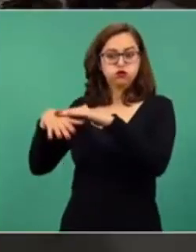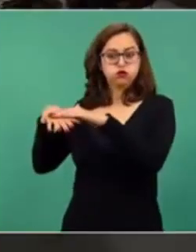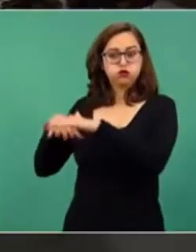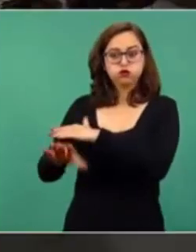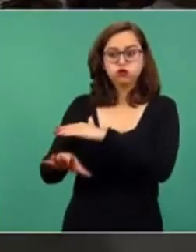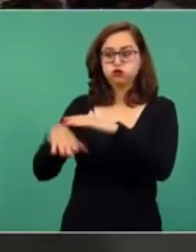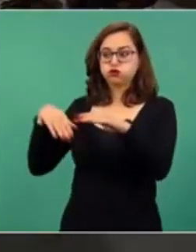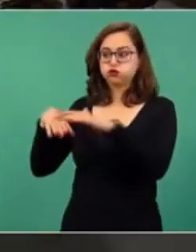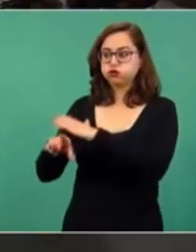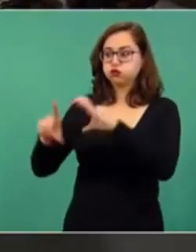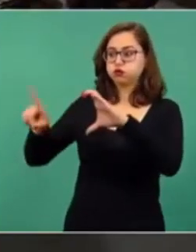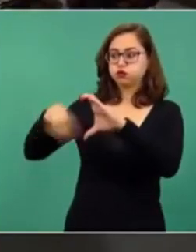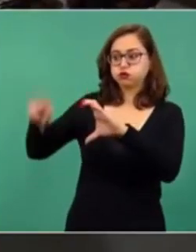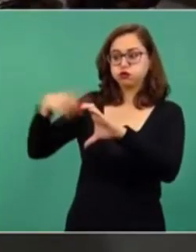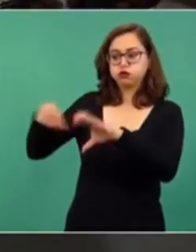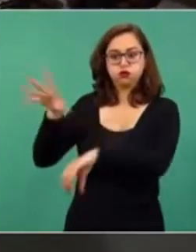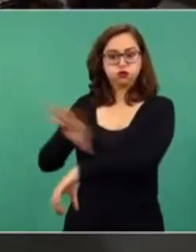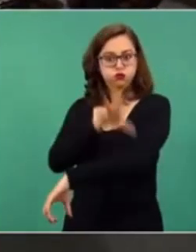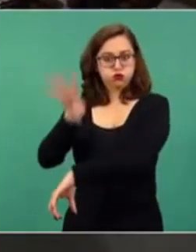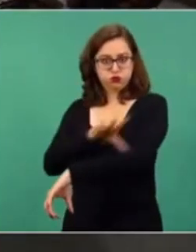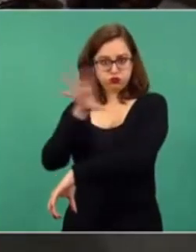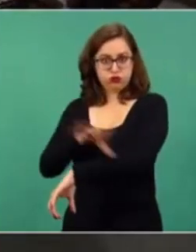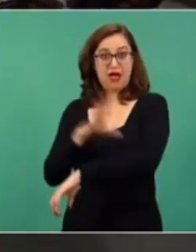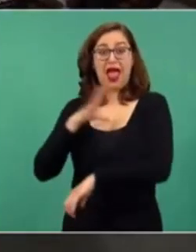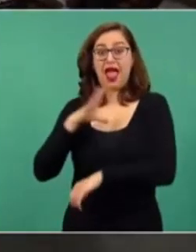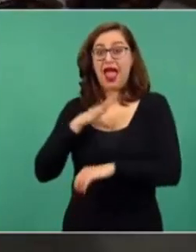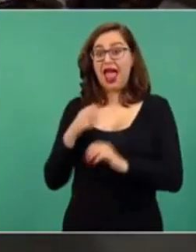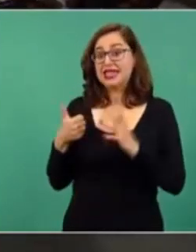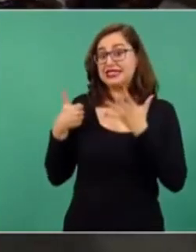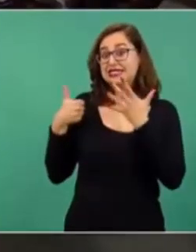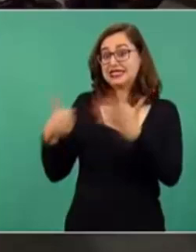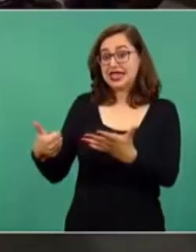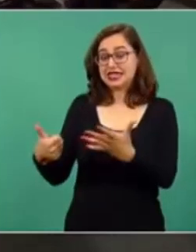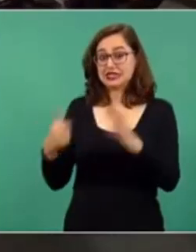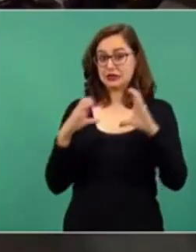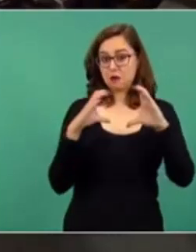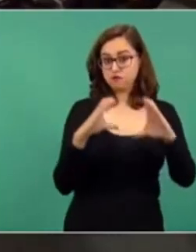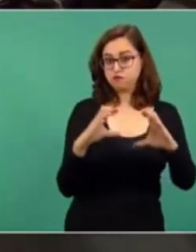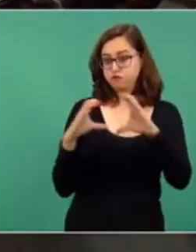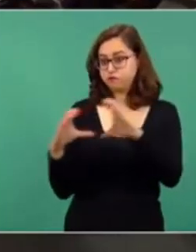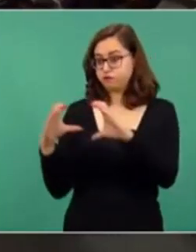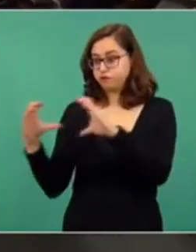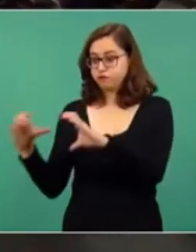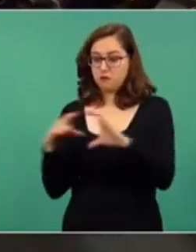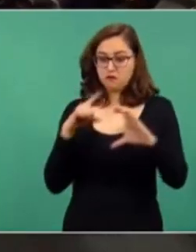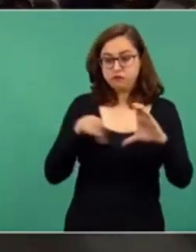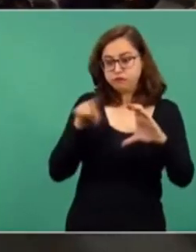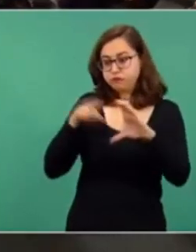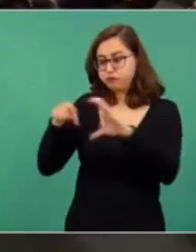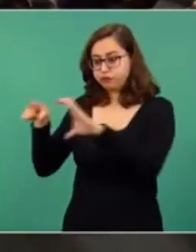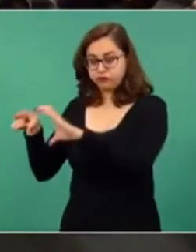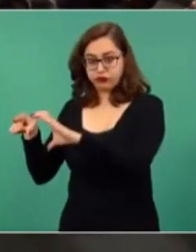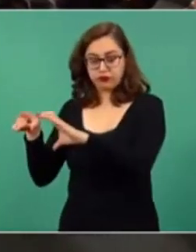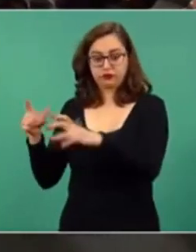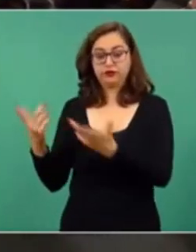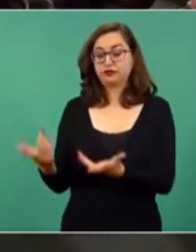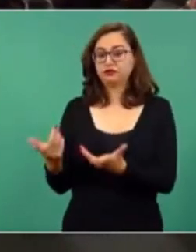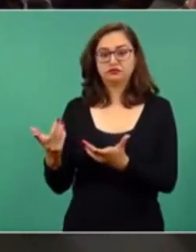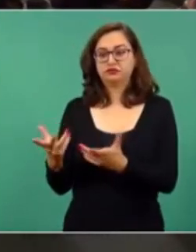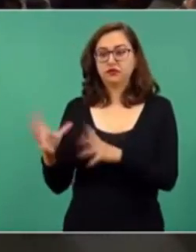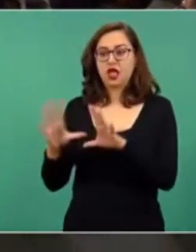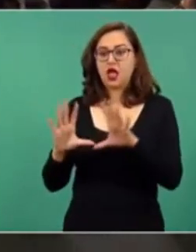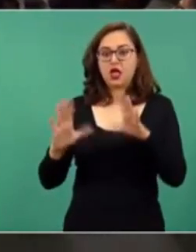El presidente Andrés Manuel López Obrador afirmó la mañana de este miércoles que en relación con la reforma eléctrica que propuso al Congreso, los